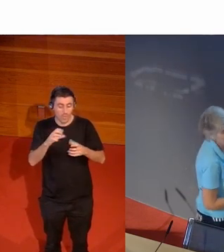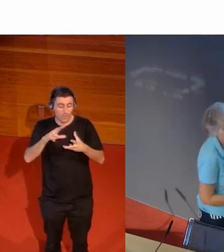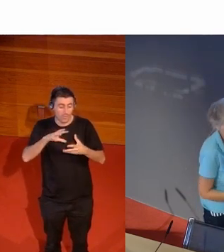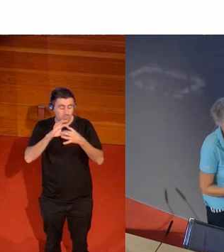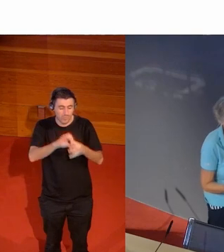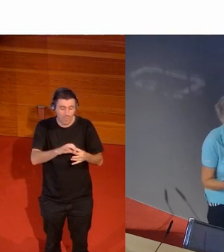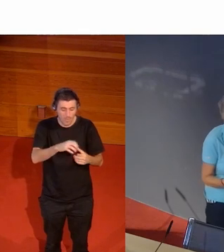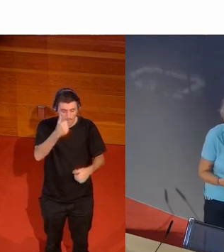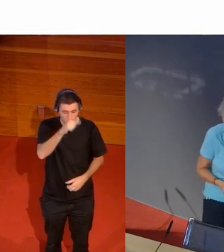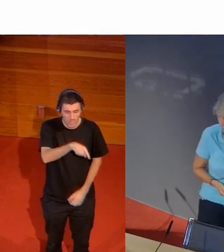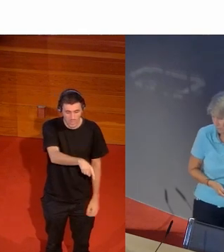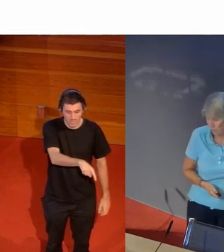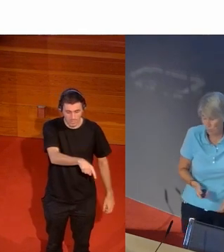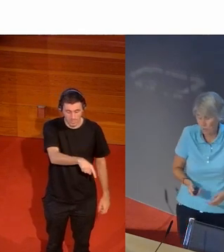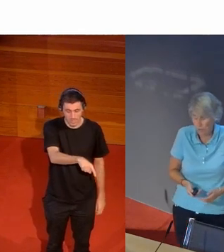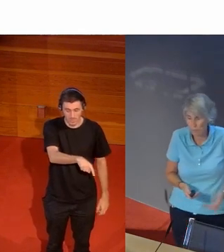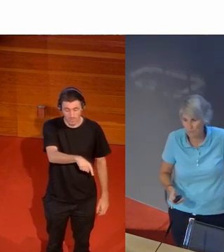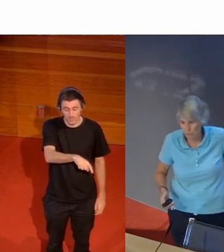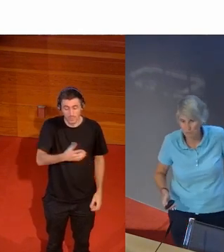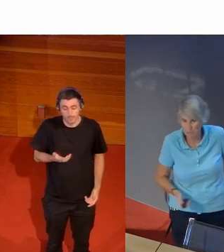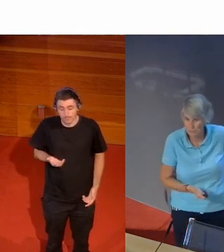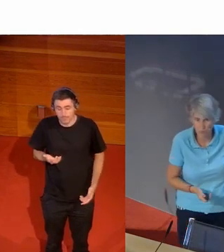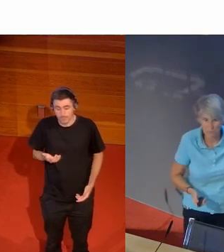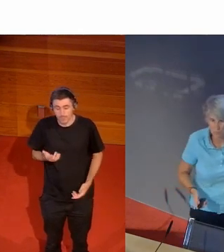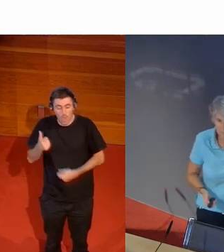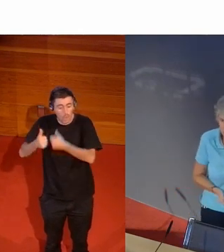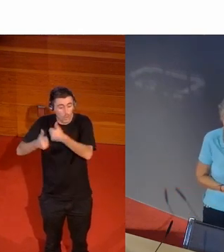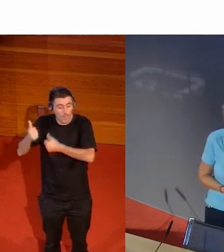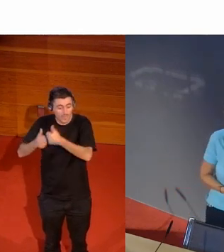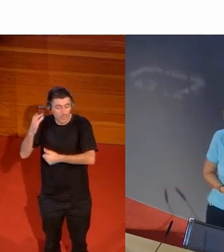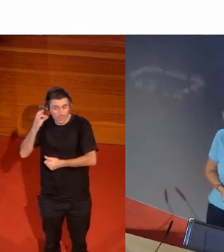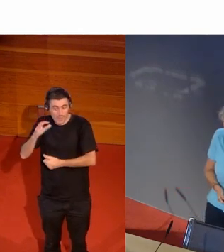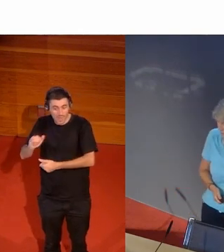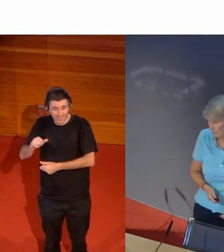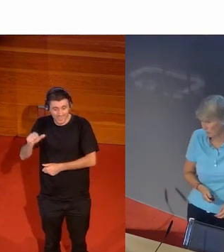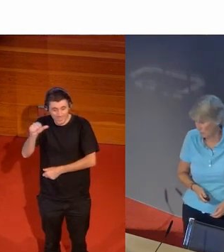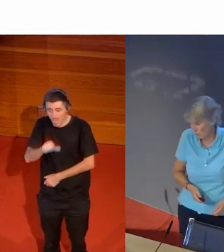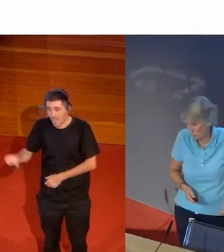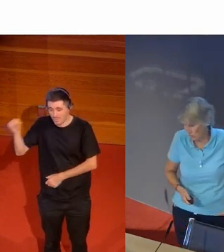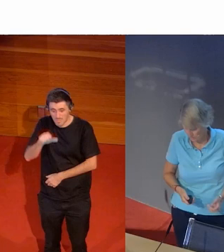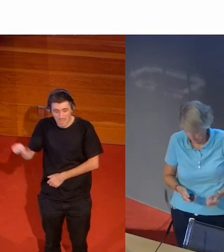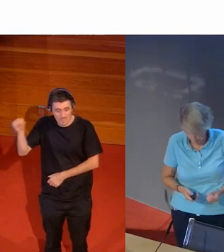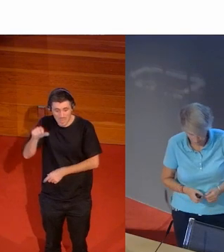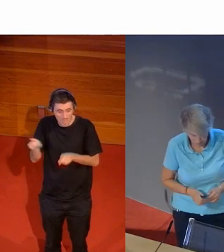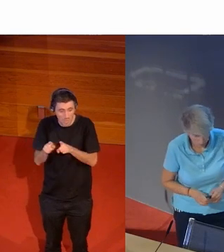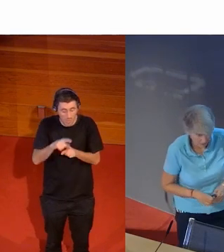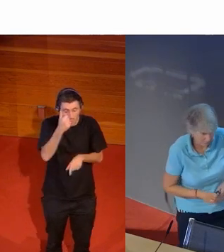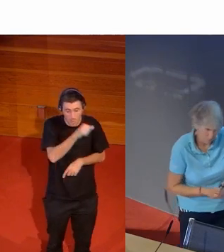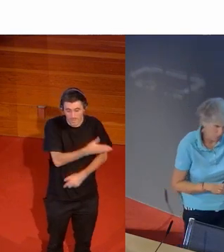ámbito de la categoría masculina y como digo hay competiciones femeninas todas las semanas igual que las masculinas pero no nos